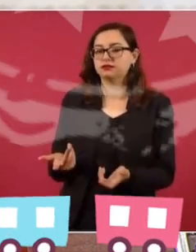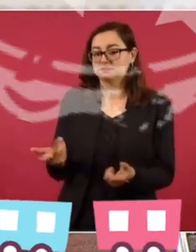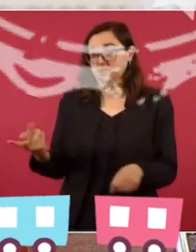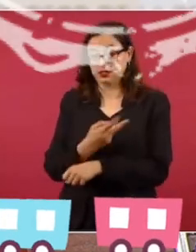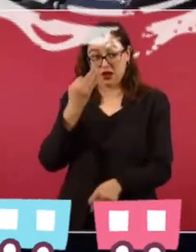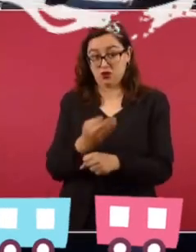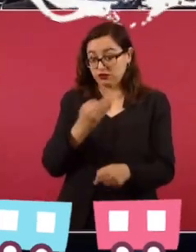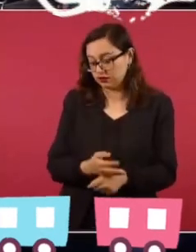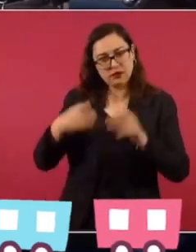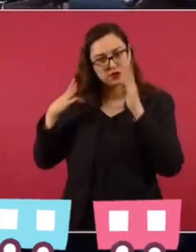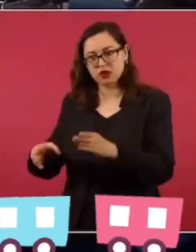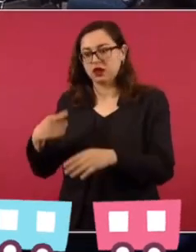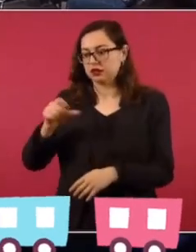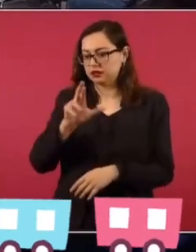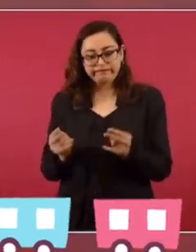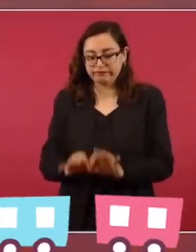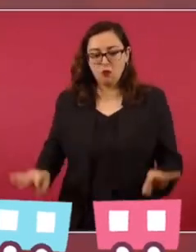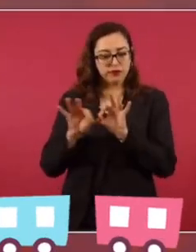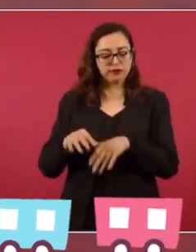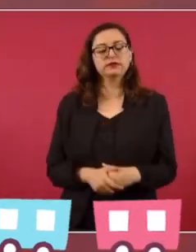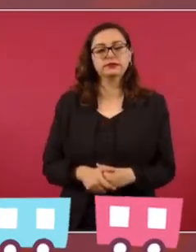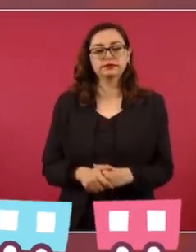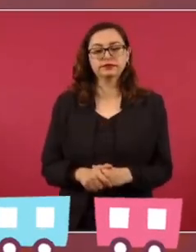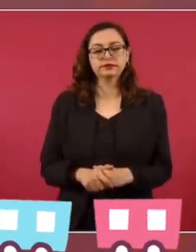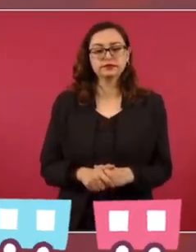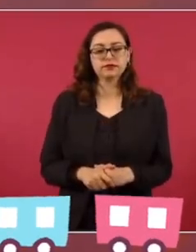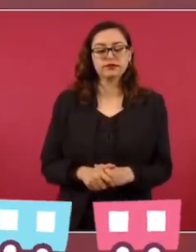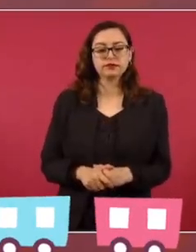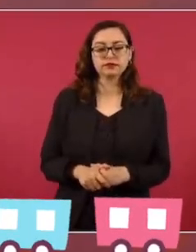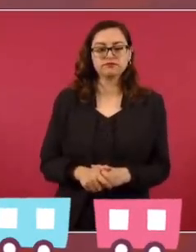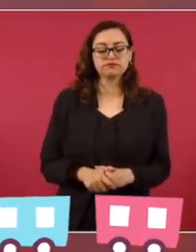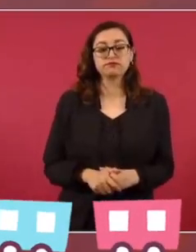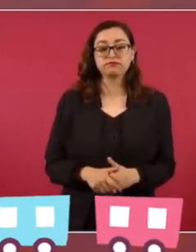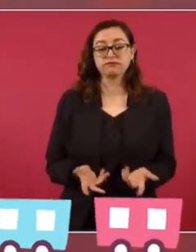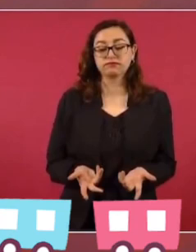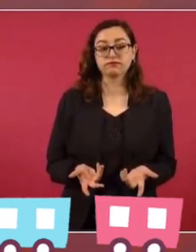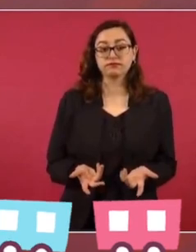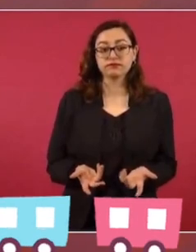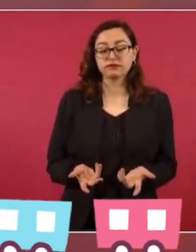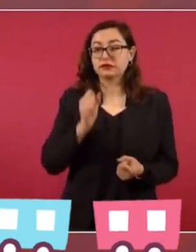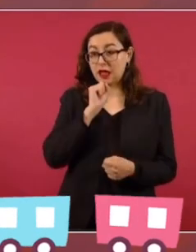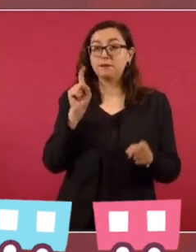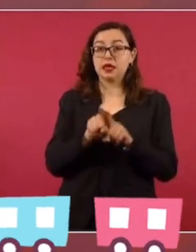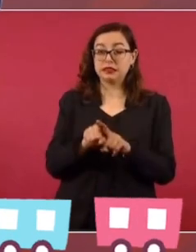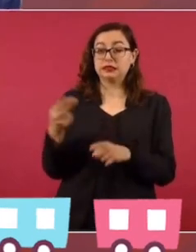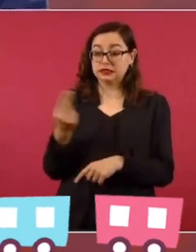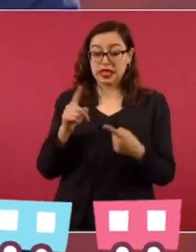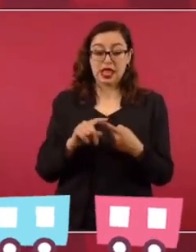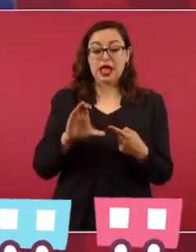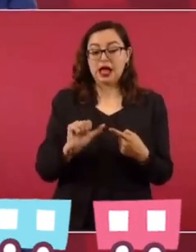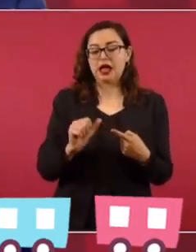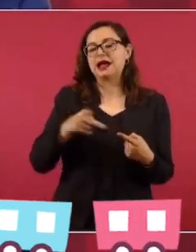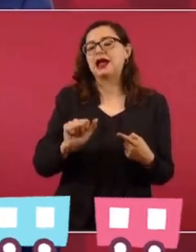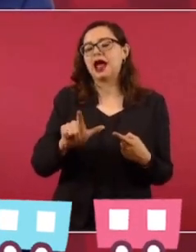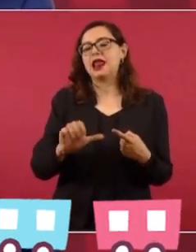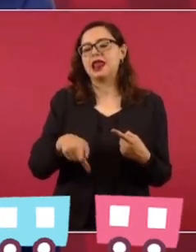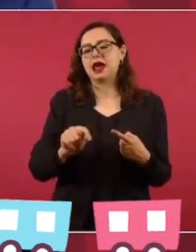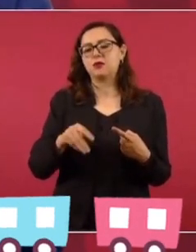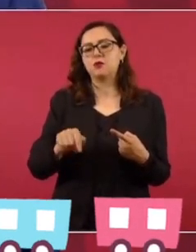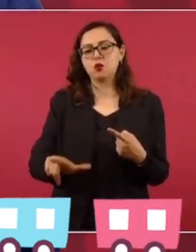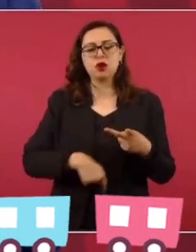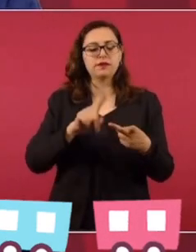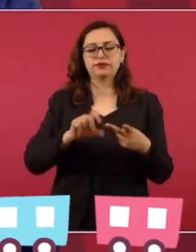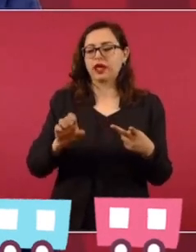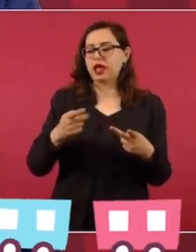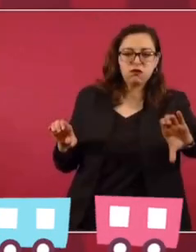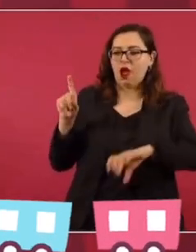Nos importa mucho el sur de Quintana Roo y es llegar a Calakmul, Espujil. Estoy muy contento porque, entre otras cosas, estamos